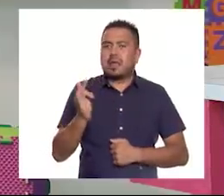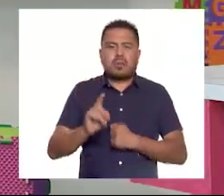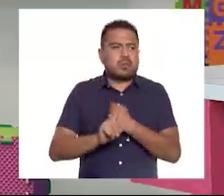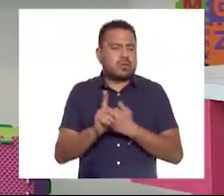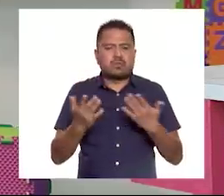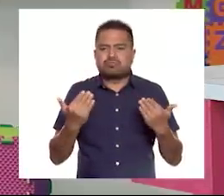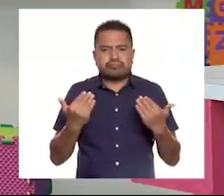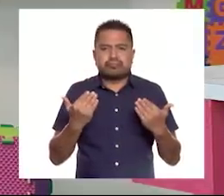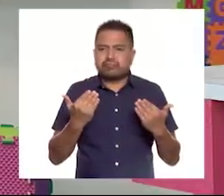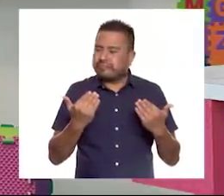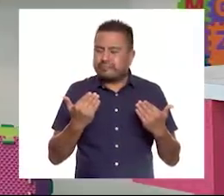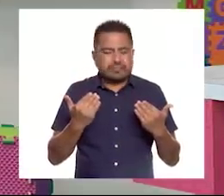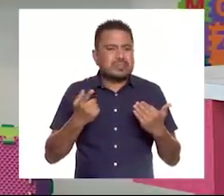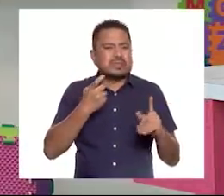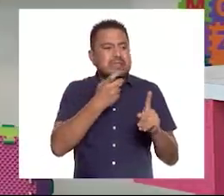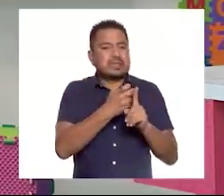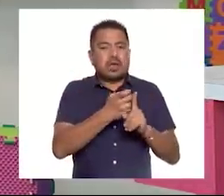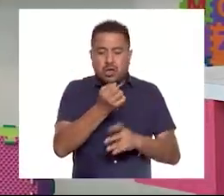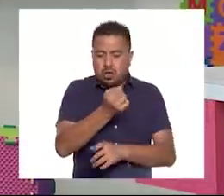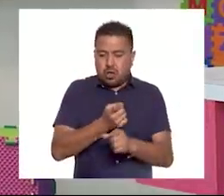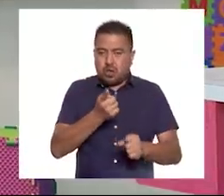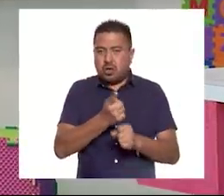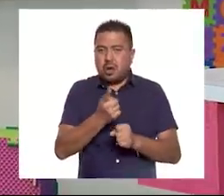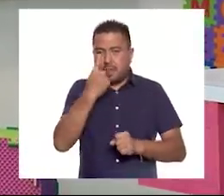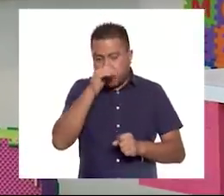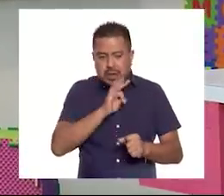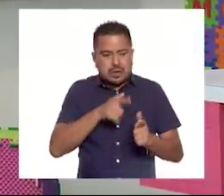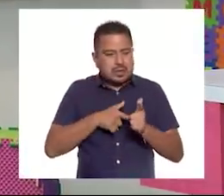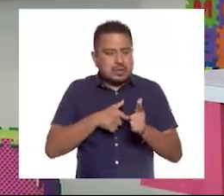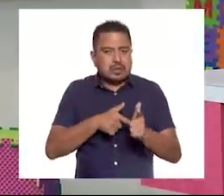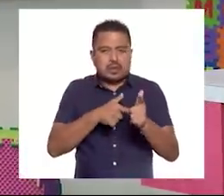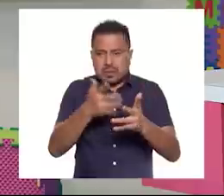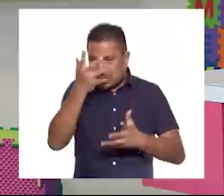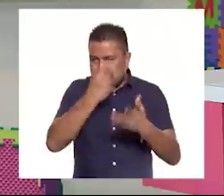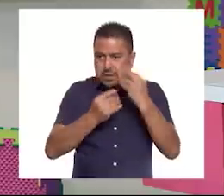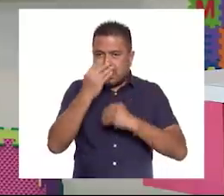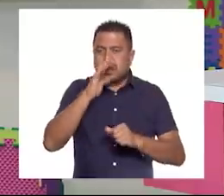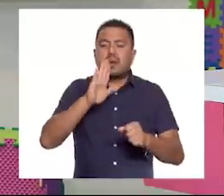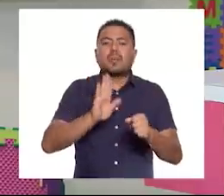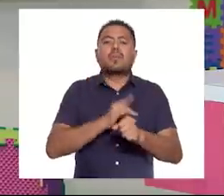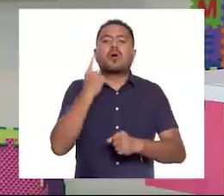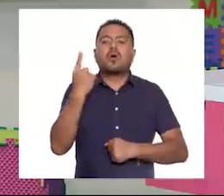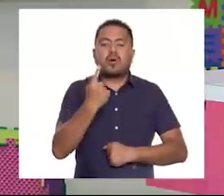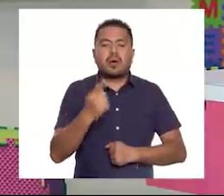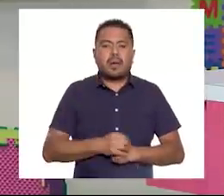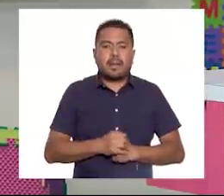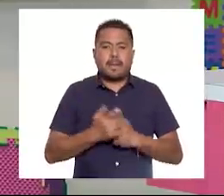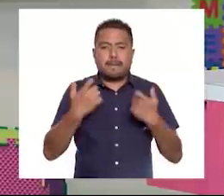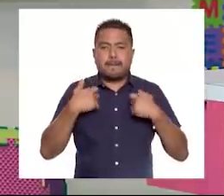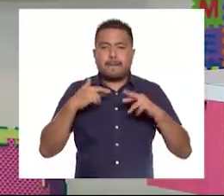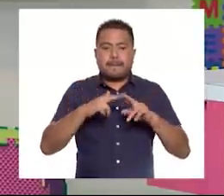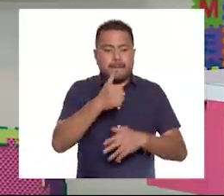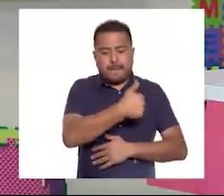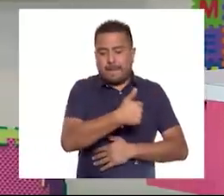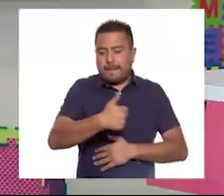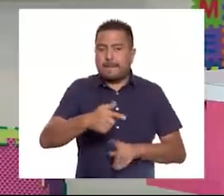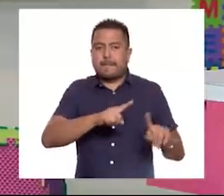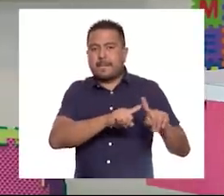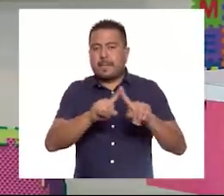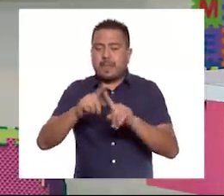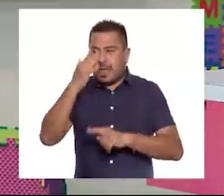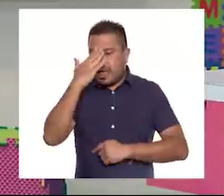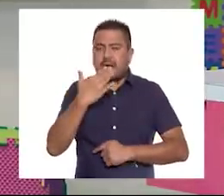problema, sino al contrario. Es una oportunidad para continuar aprendiendo. Porque cada maestra es diferente y tiene